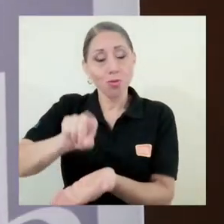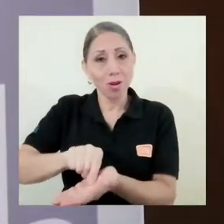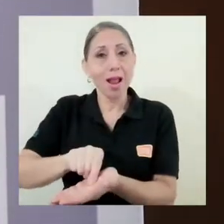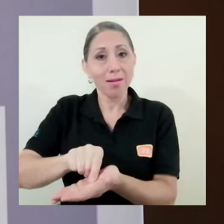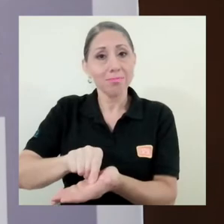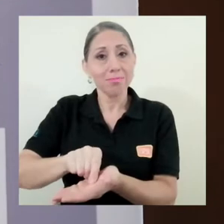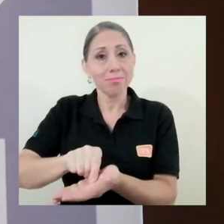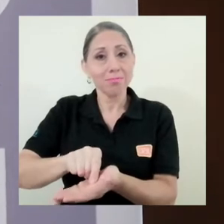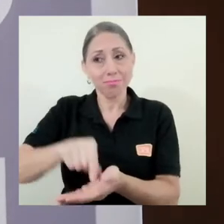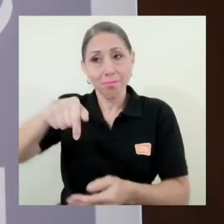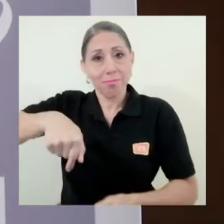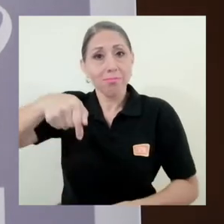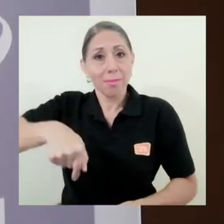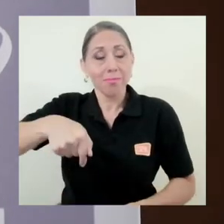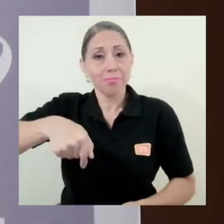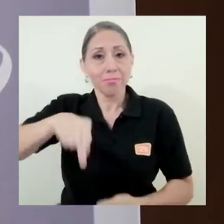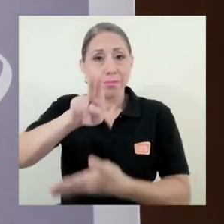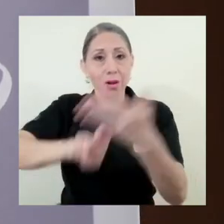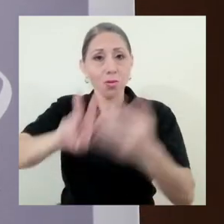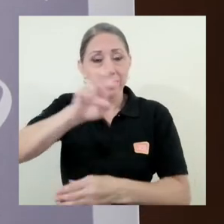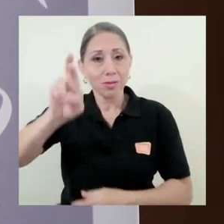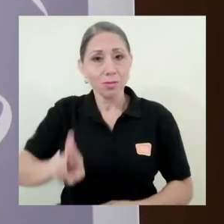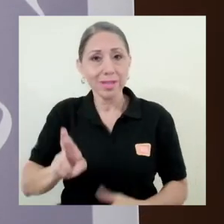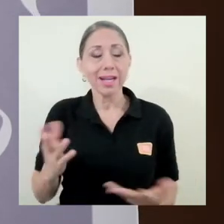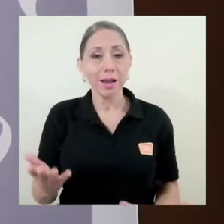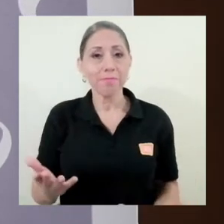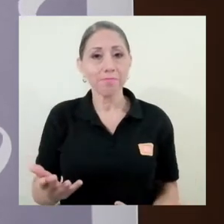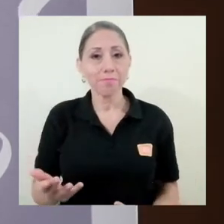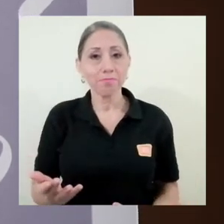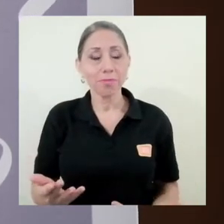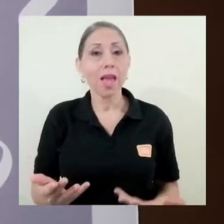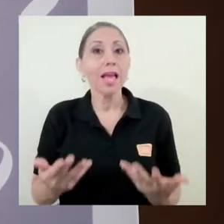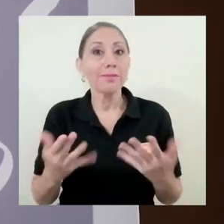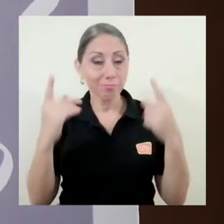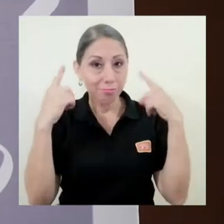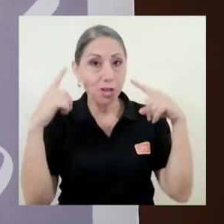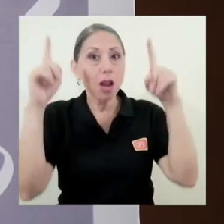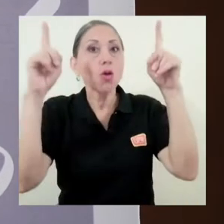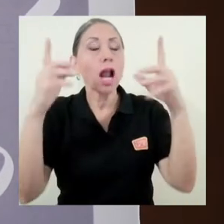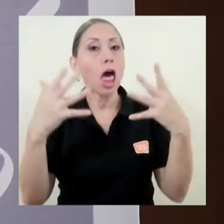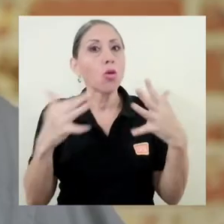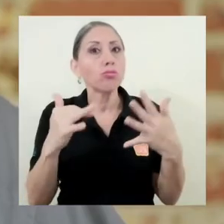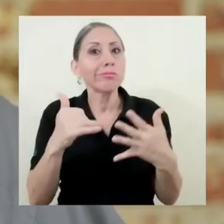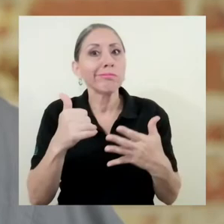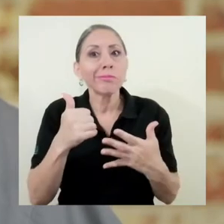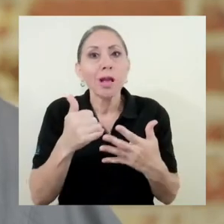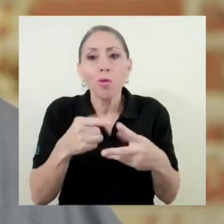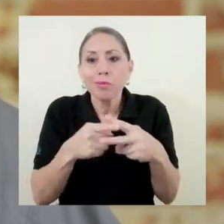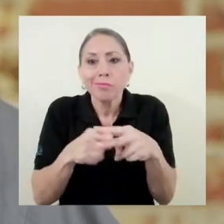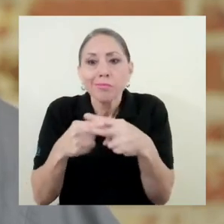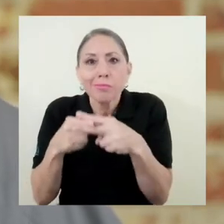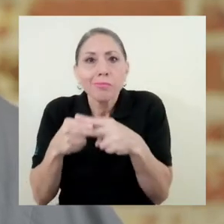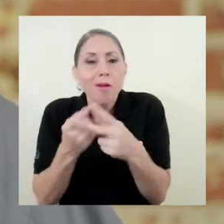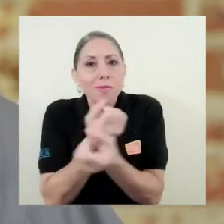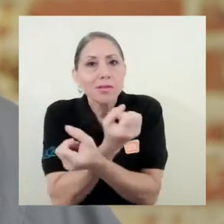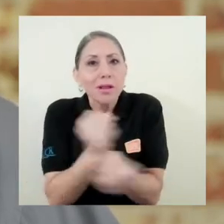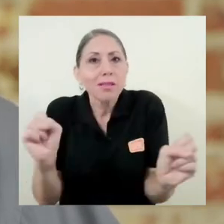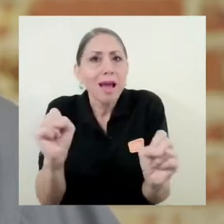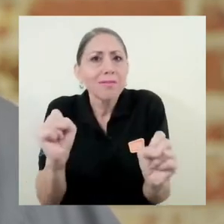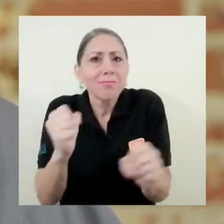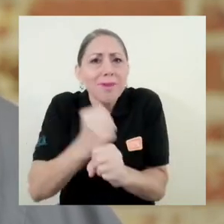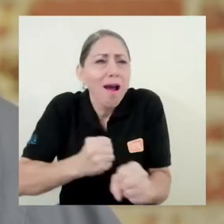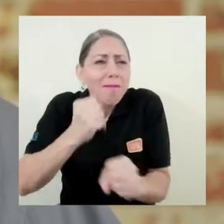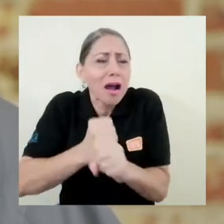nuestra, de la Universidad de Costa Rica Se han logrado rescatar obras que tenían hasta 60 años